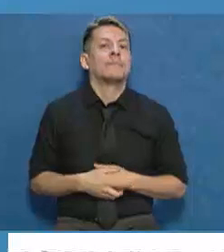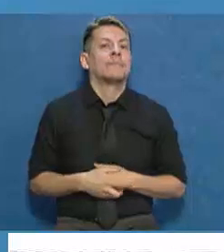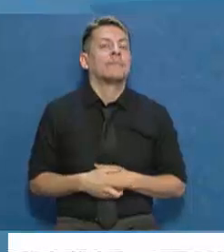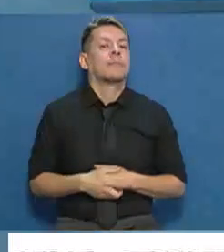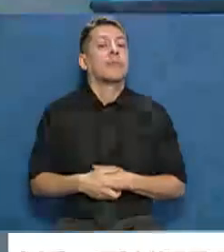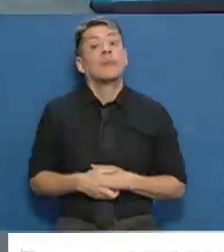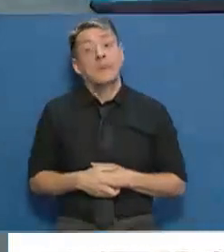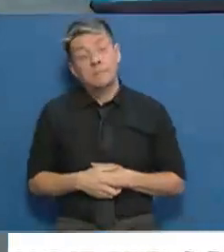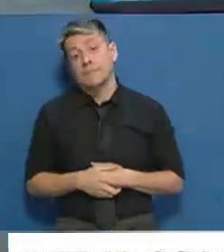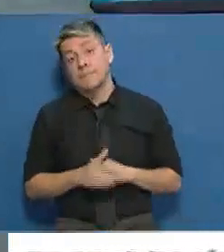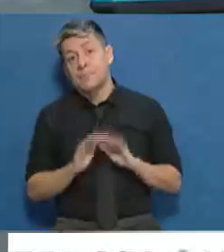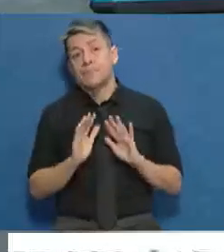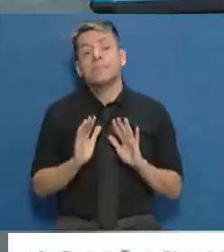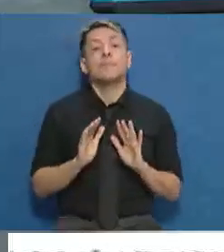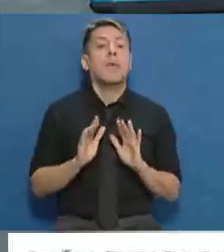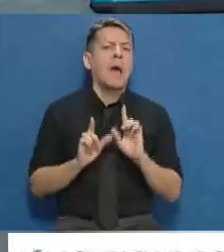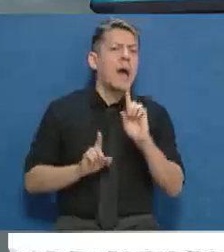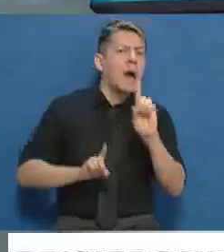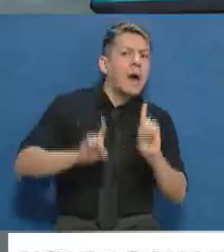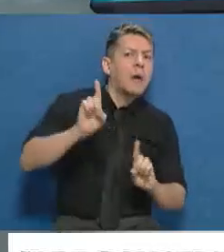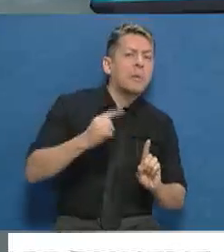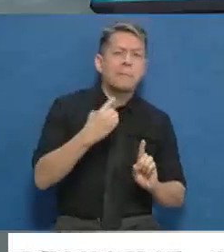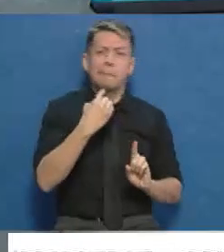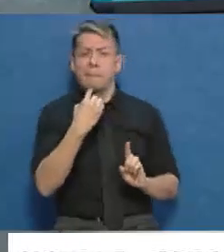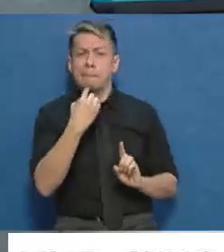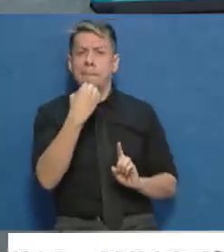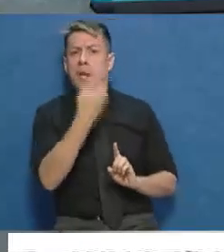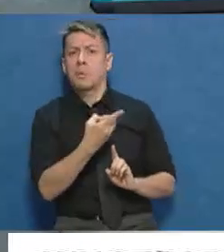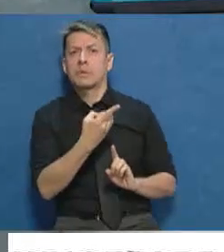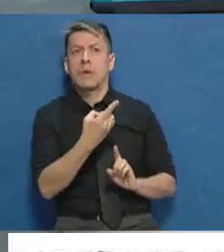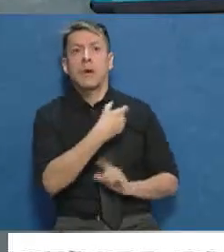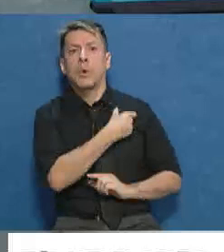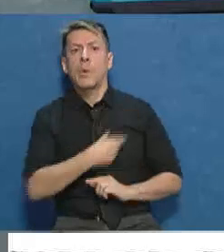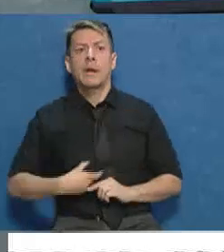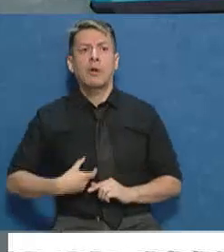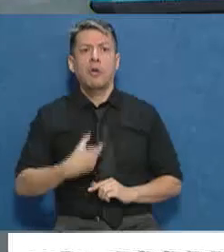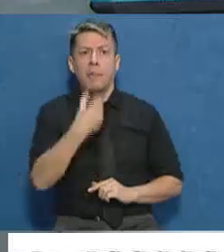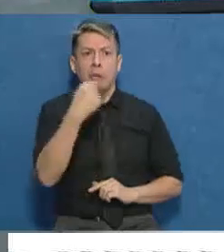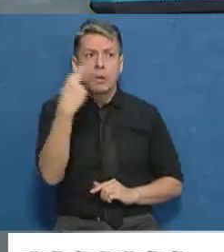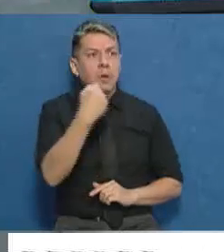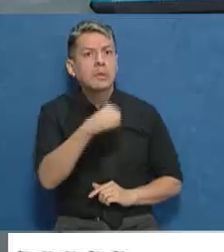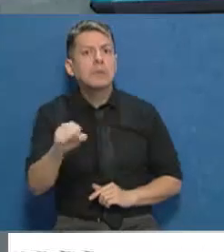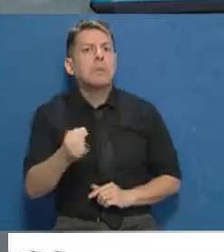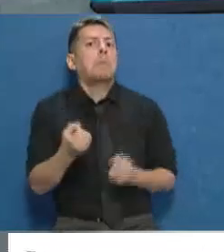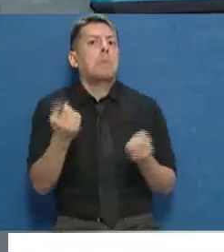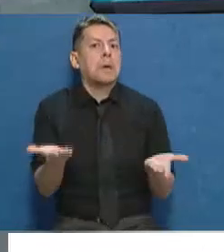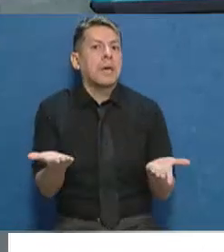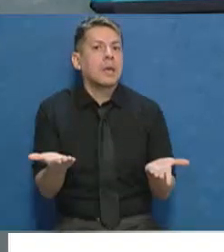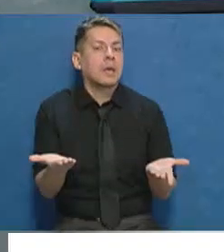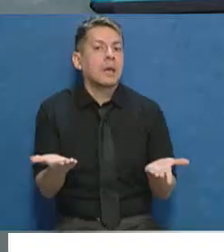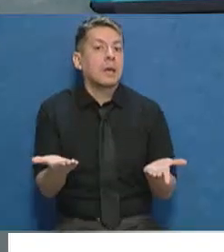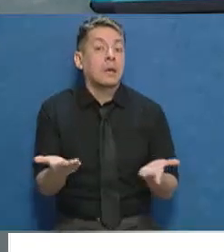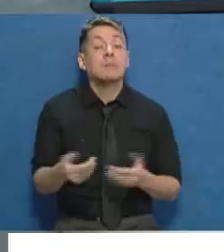Bueno, y algunos se preguntarán, ¿por qué no estuvo el gobernador de la provincia? No estuvo. No, no, no estuvo presente el